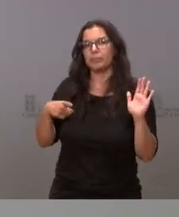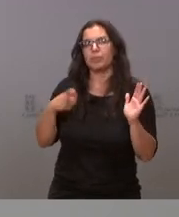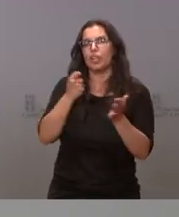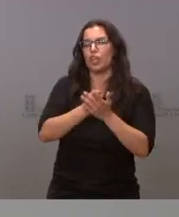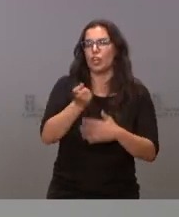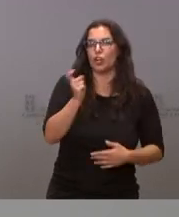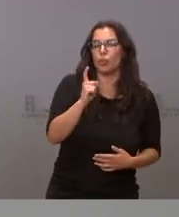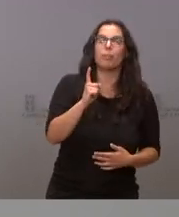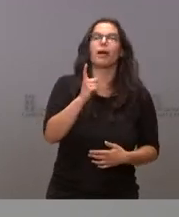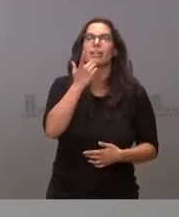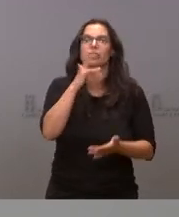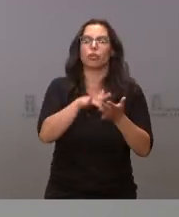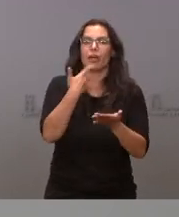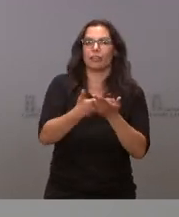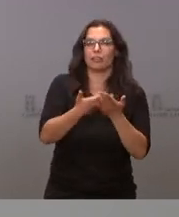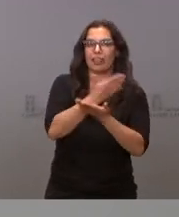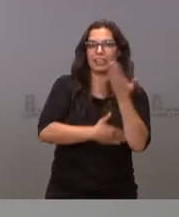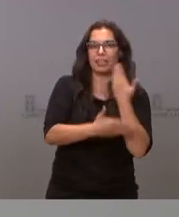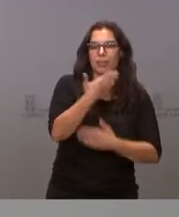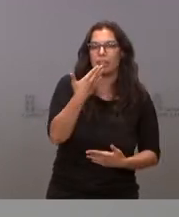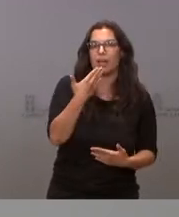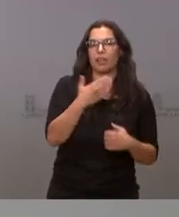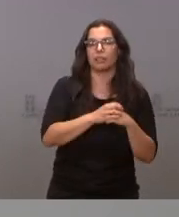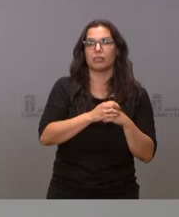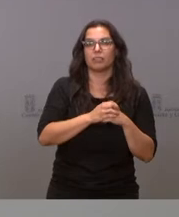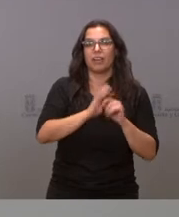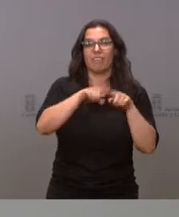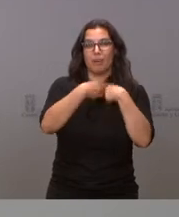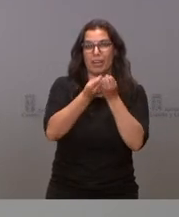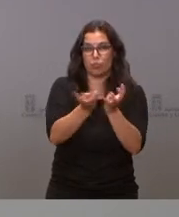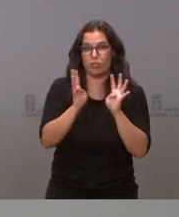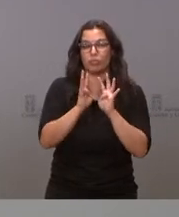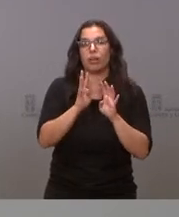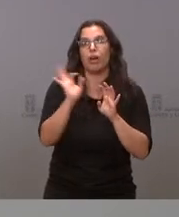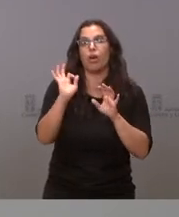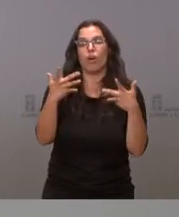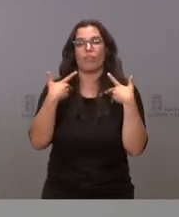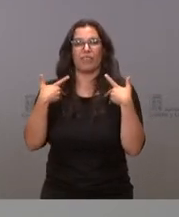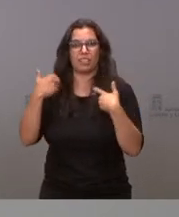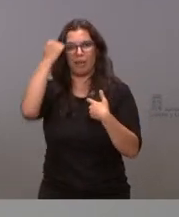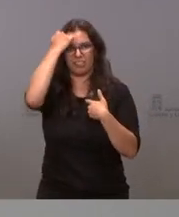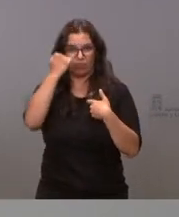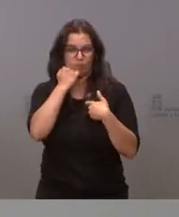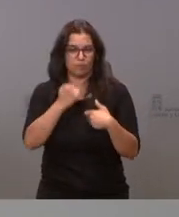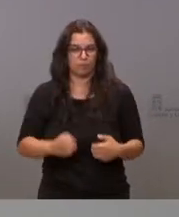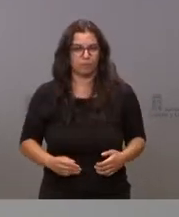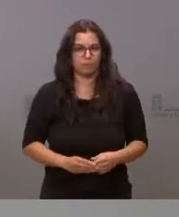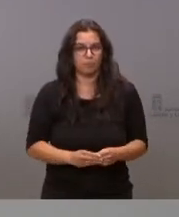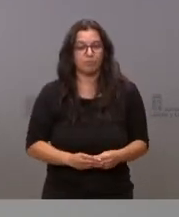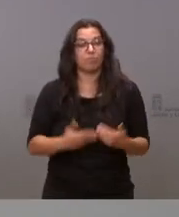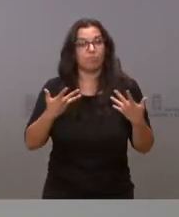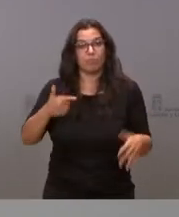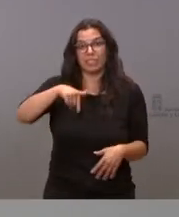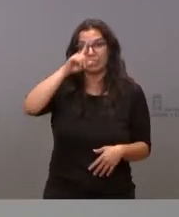alumnos que acrediten algún tipo de discapacidad, ser miembro de familia numerosa o víctima de actos terroristas. Pues bien,